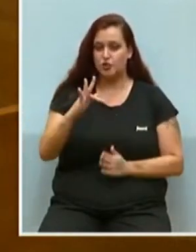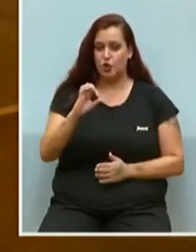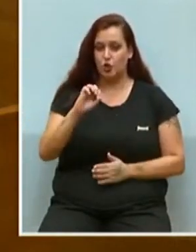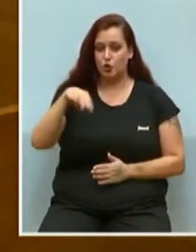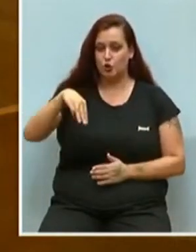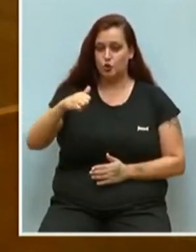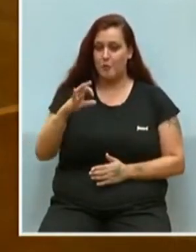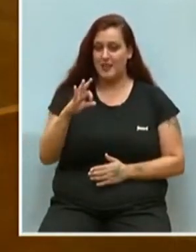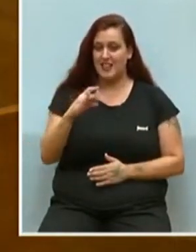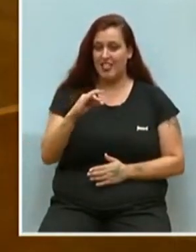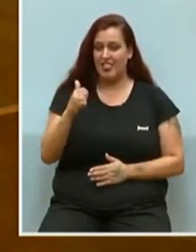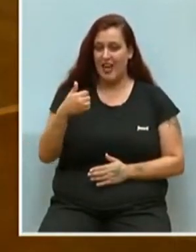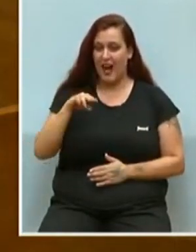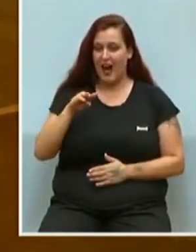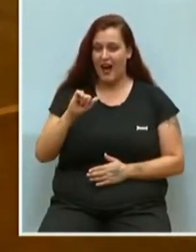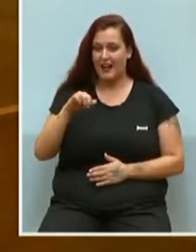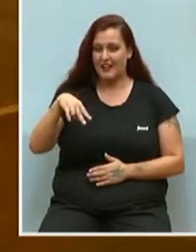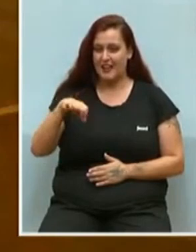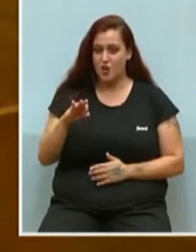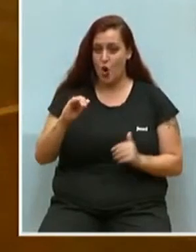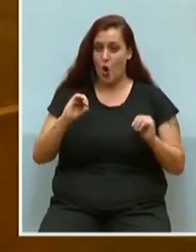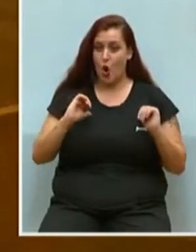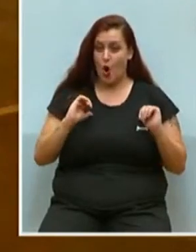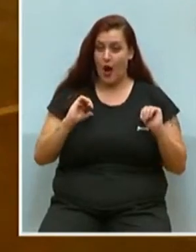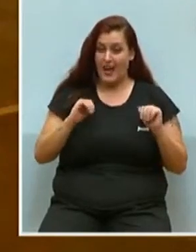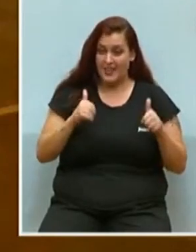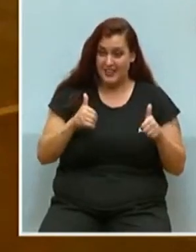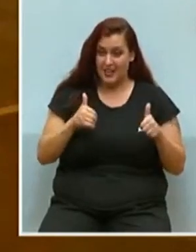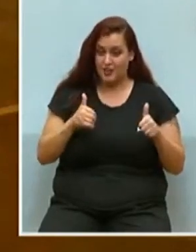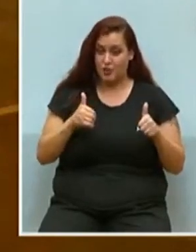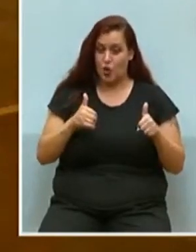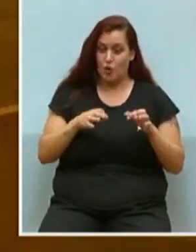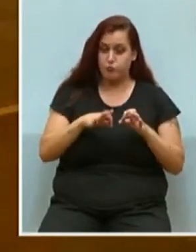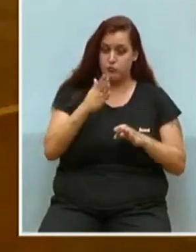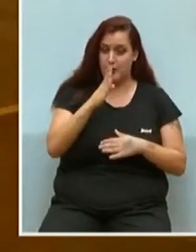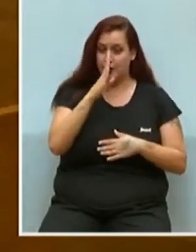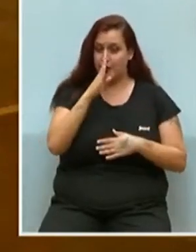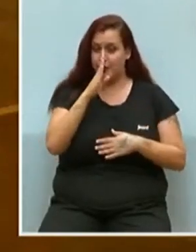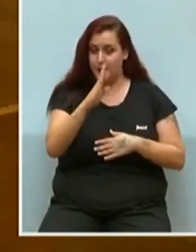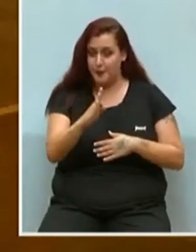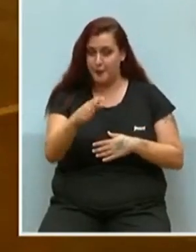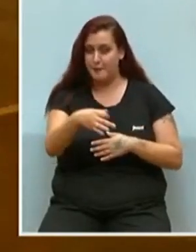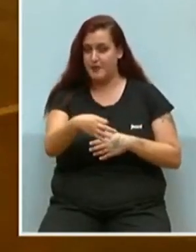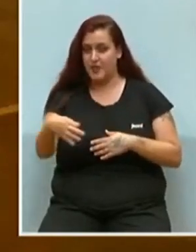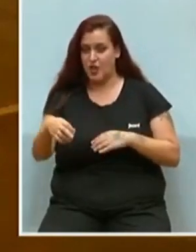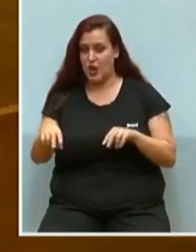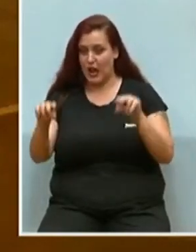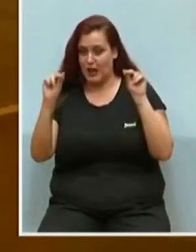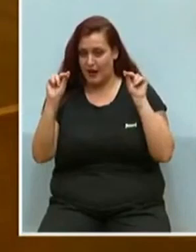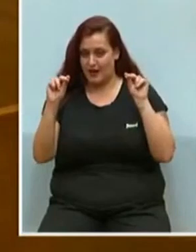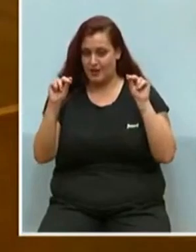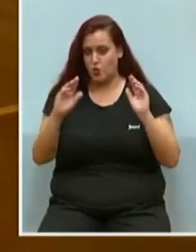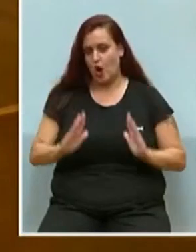antes del estudio, acierto al comenzar, dirección al continuar y perfección al acabar. Señora Montes,